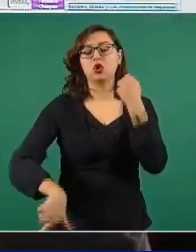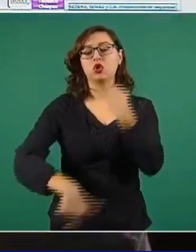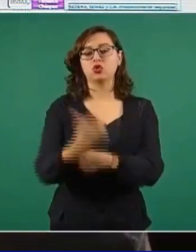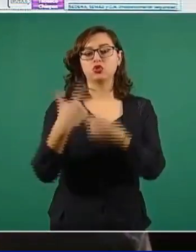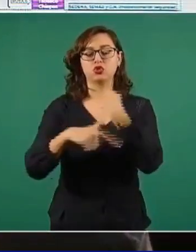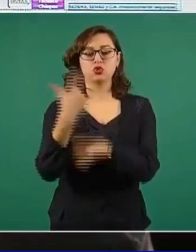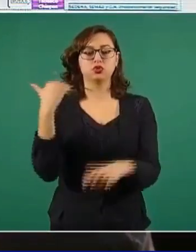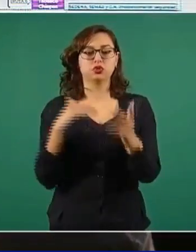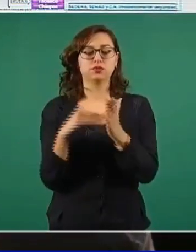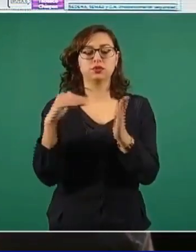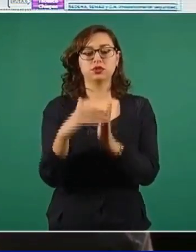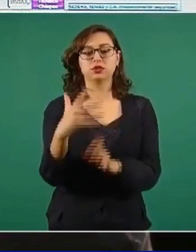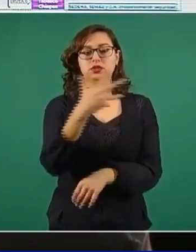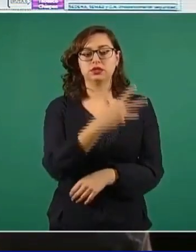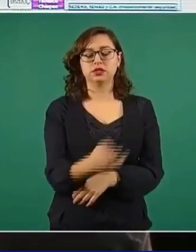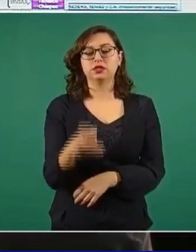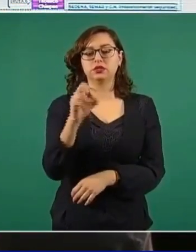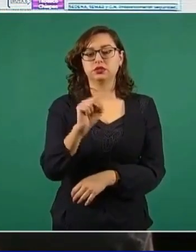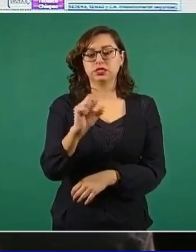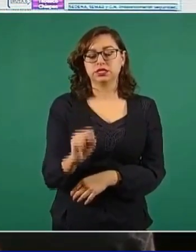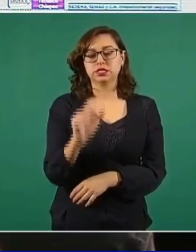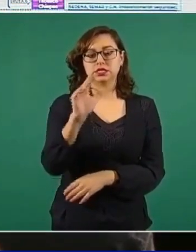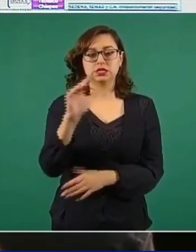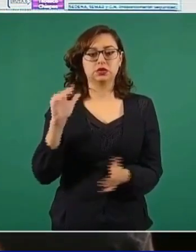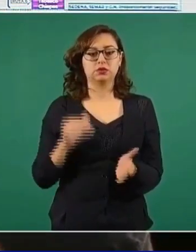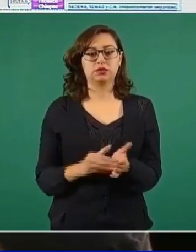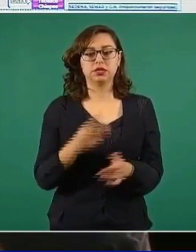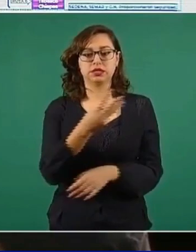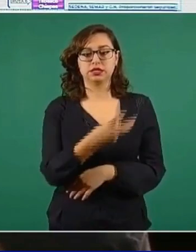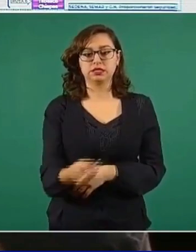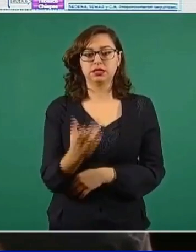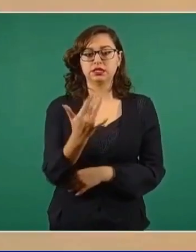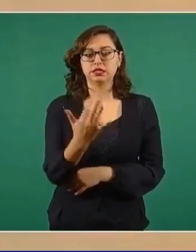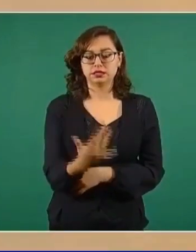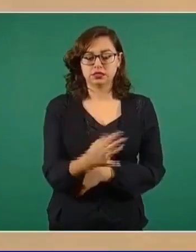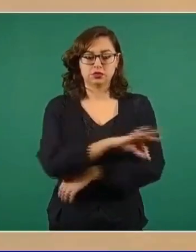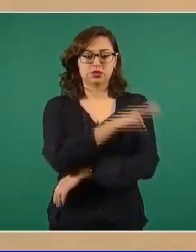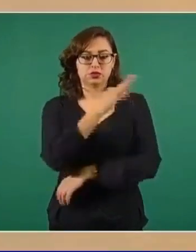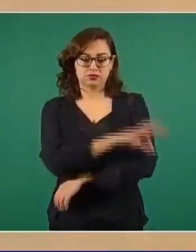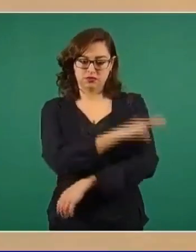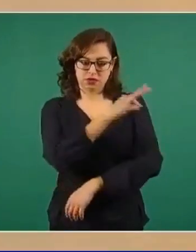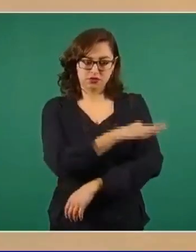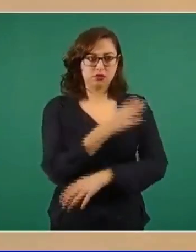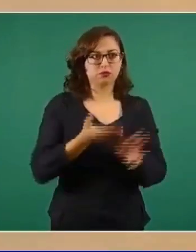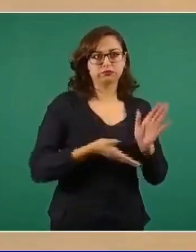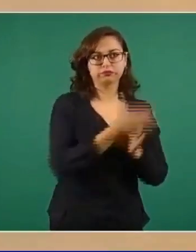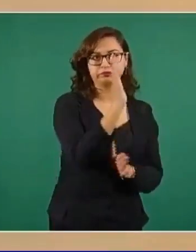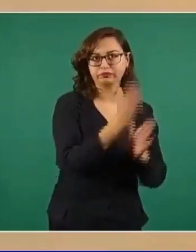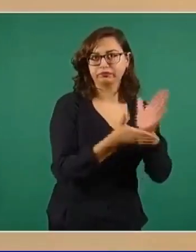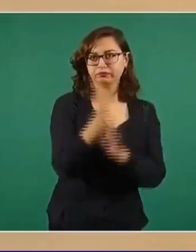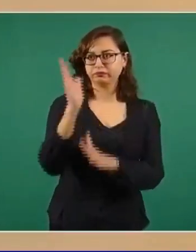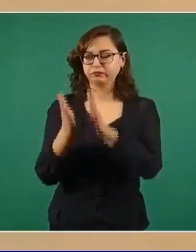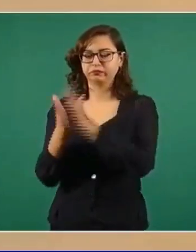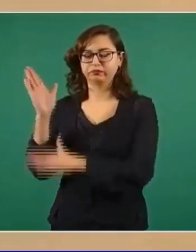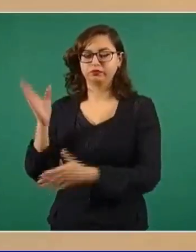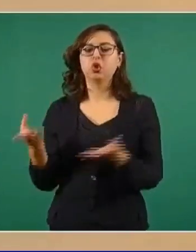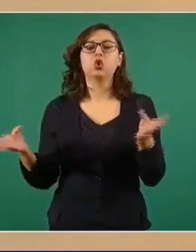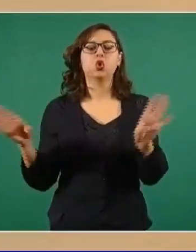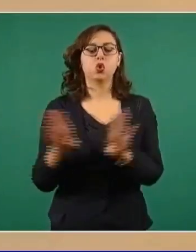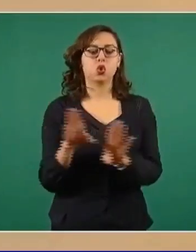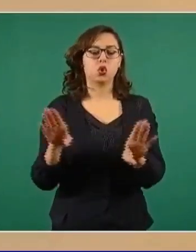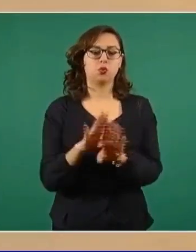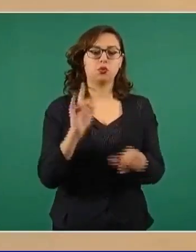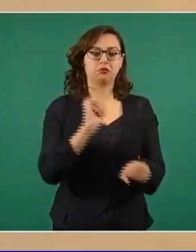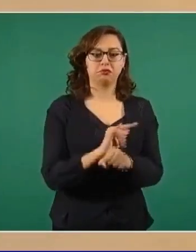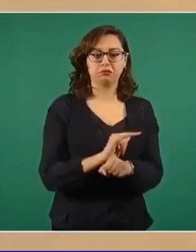millones 565 mil 350 dosis. Por vía aérea